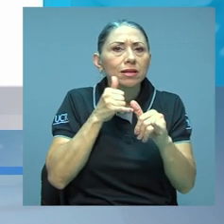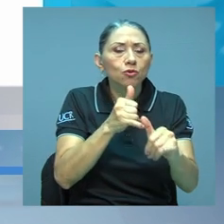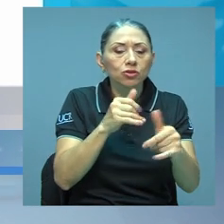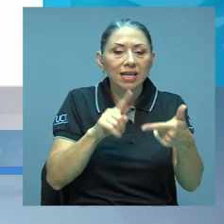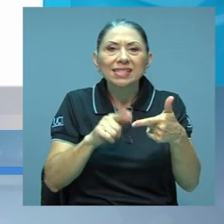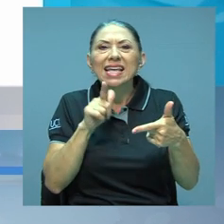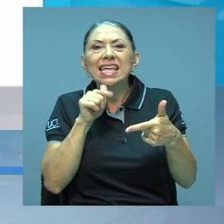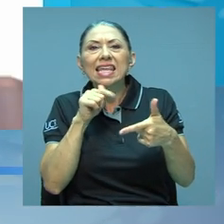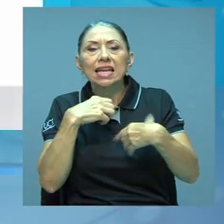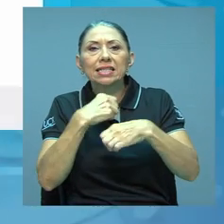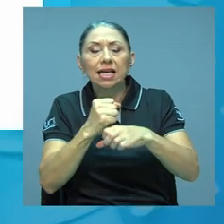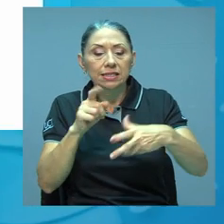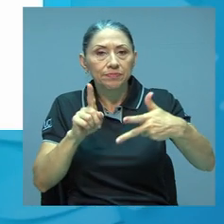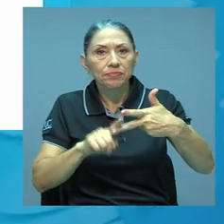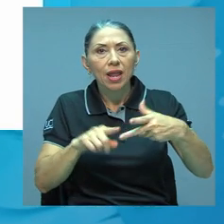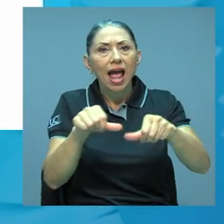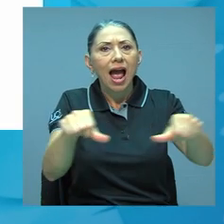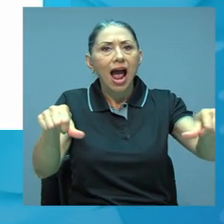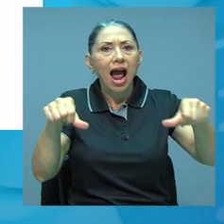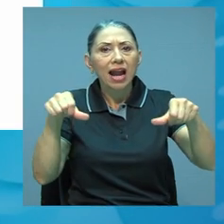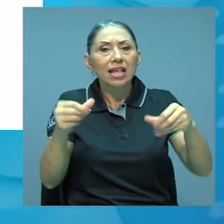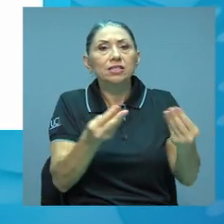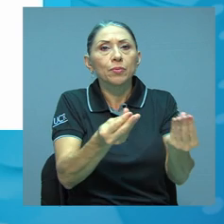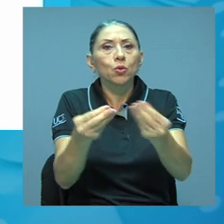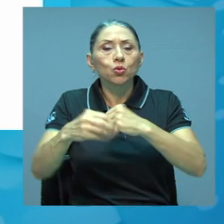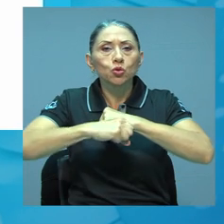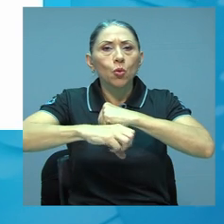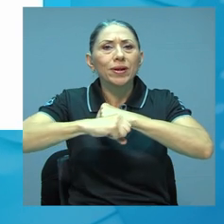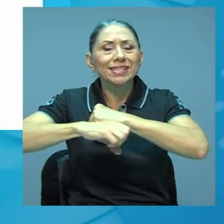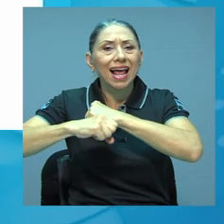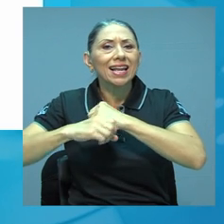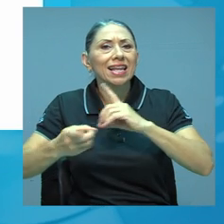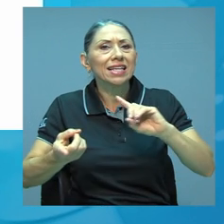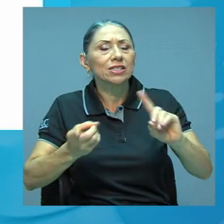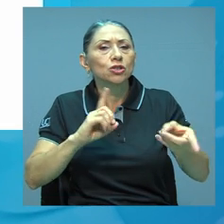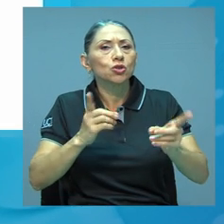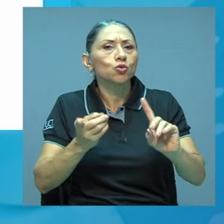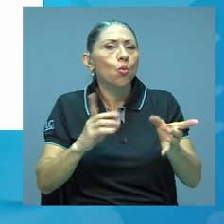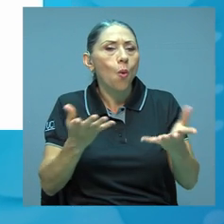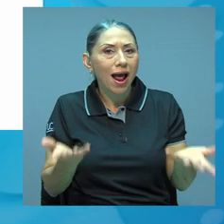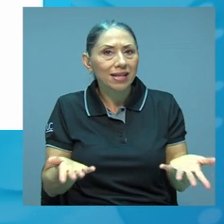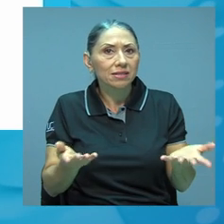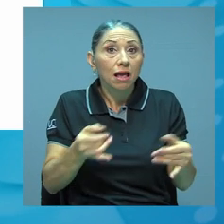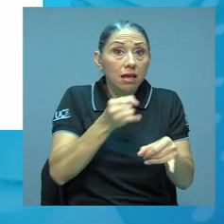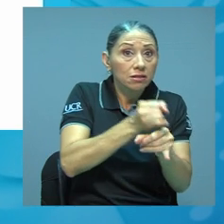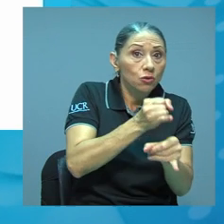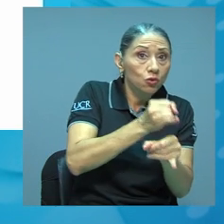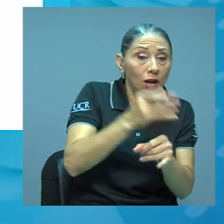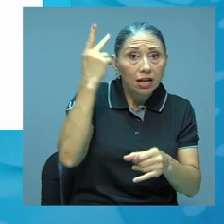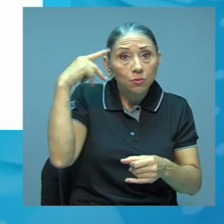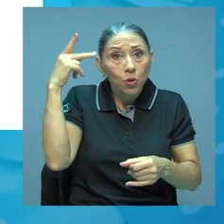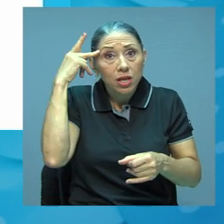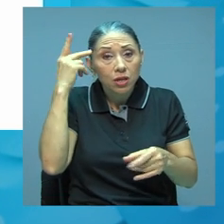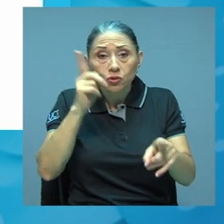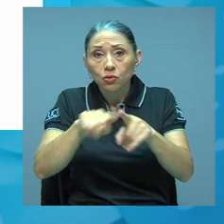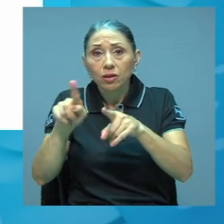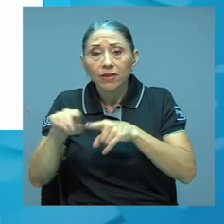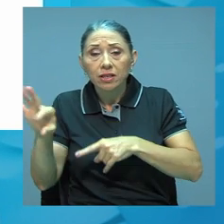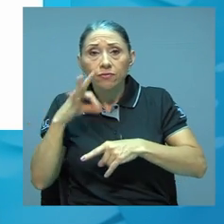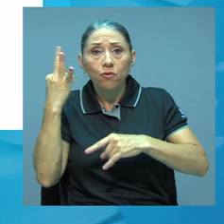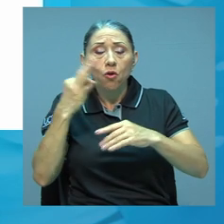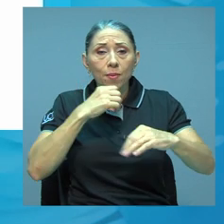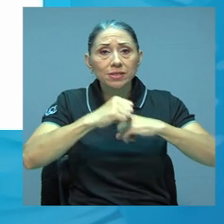de qué áreas de los productos comerciales vienen o incluso si son institucionales, políticos, otras formas de publicidad